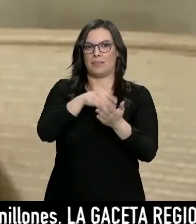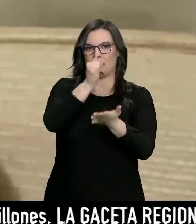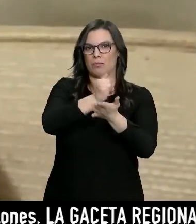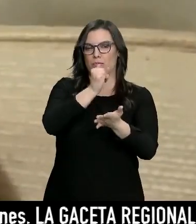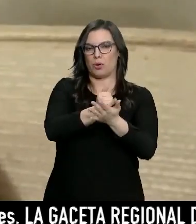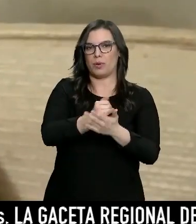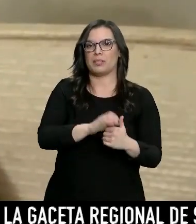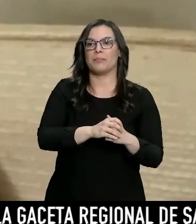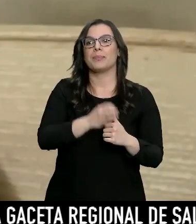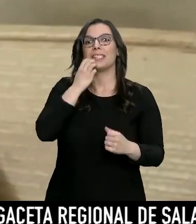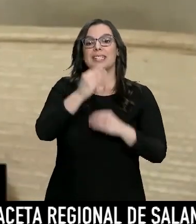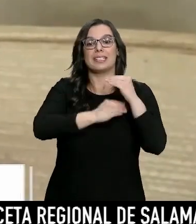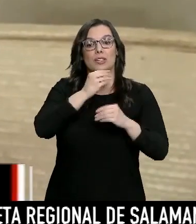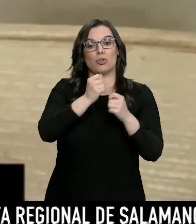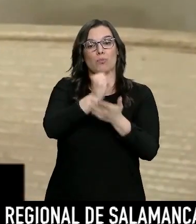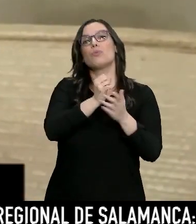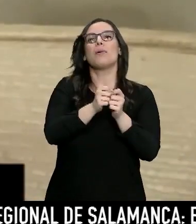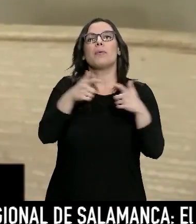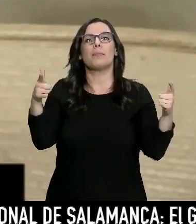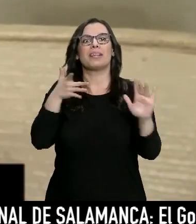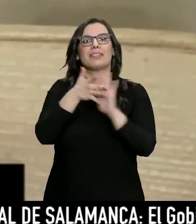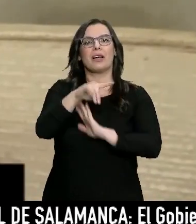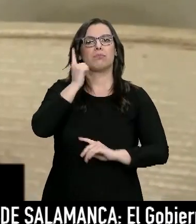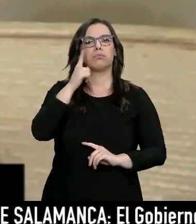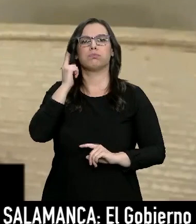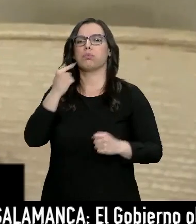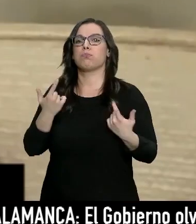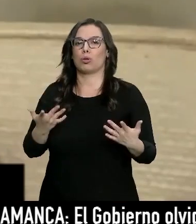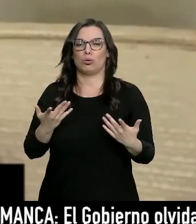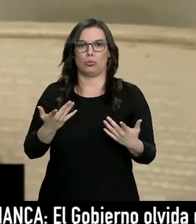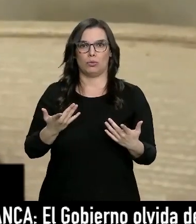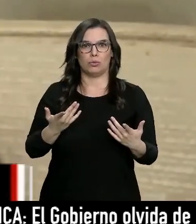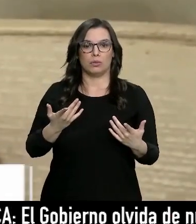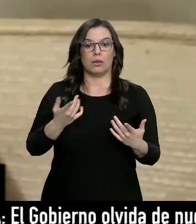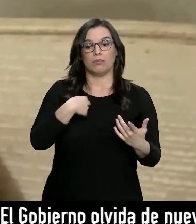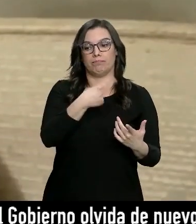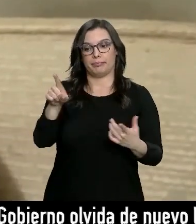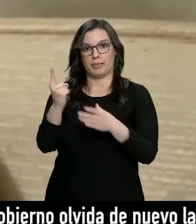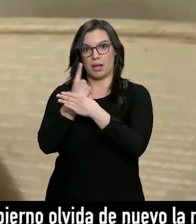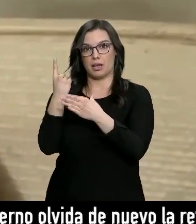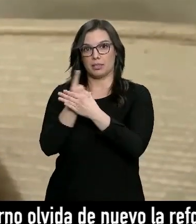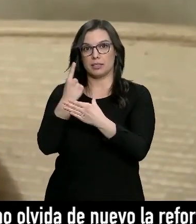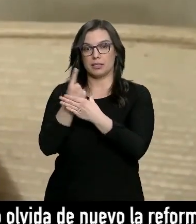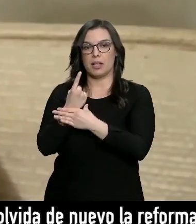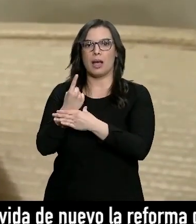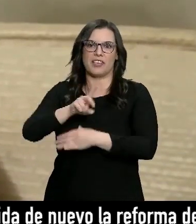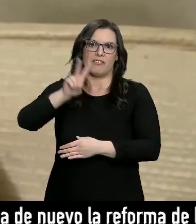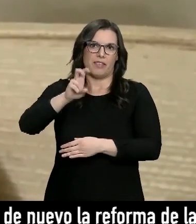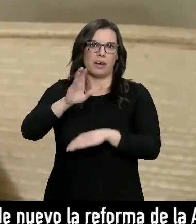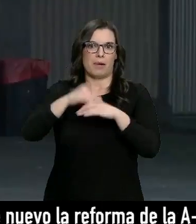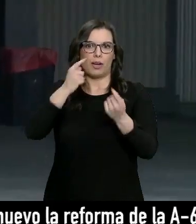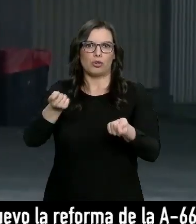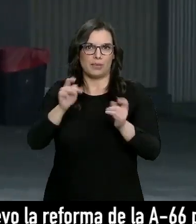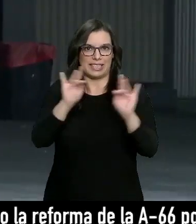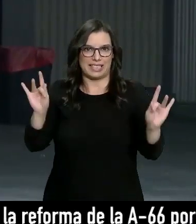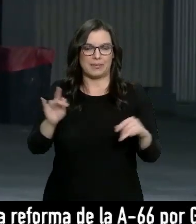El que se hayan hecho más pruebas lo único que permite es detectarlo de forma más precoz, poder aislarlos y sirve en cualquier caso para contener